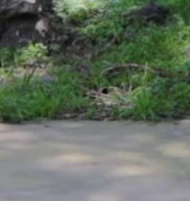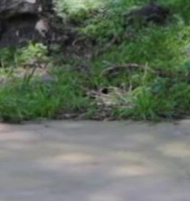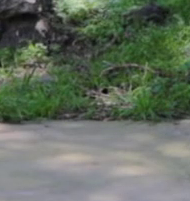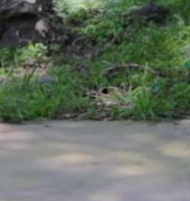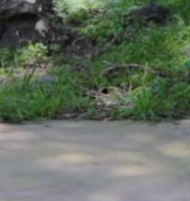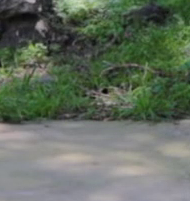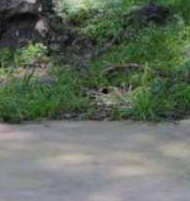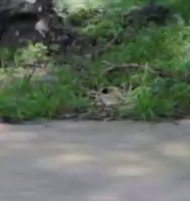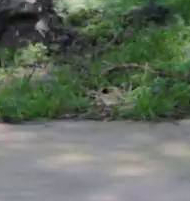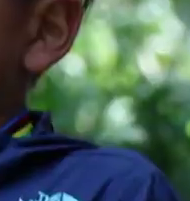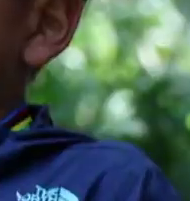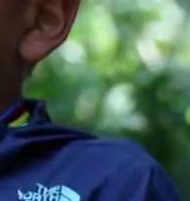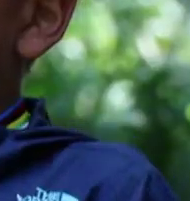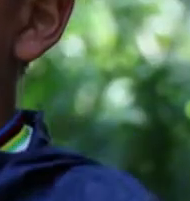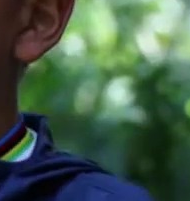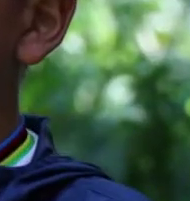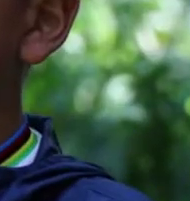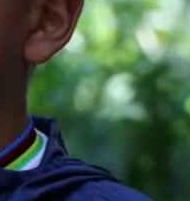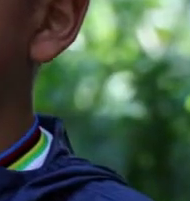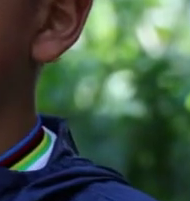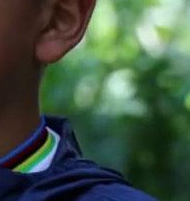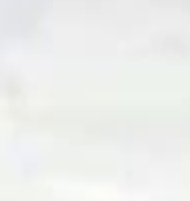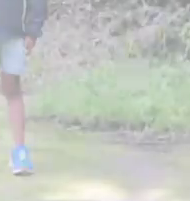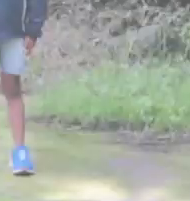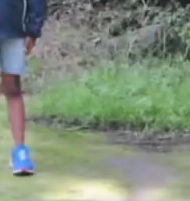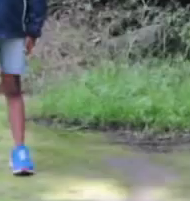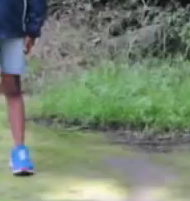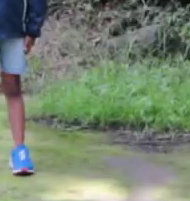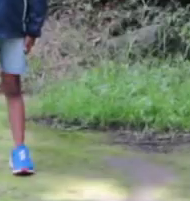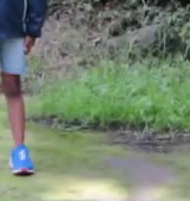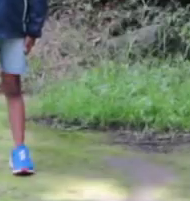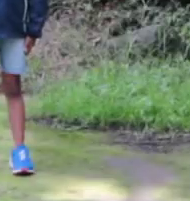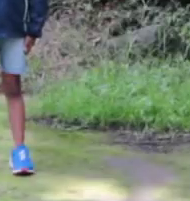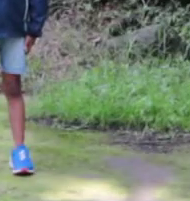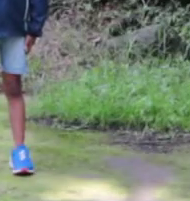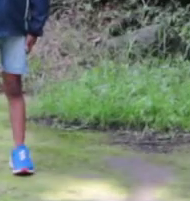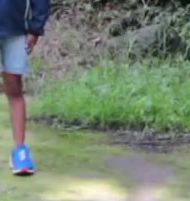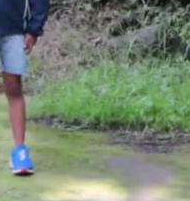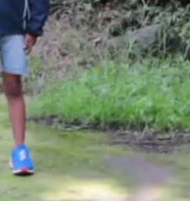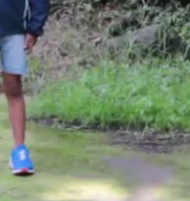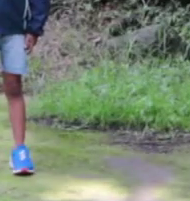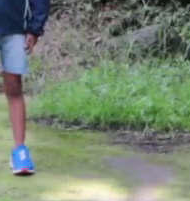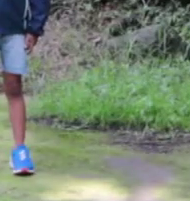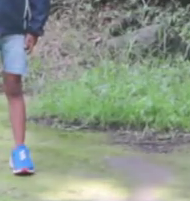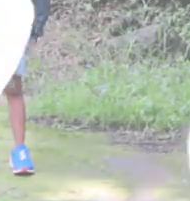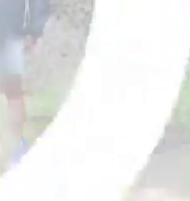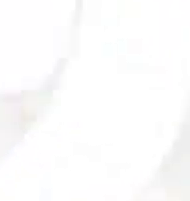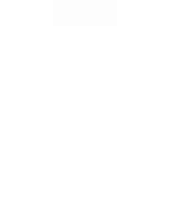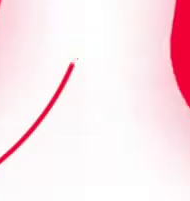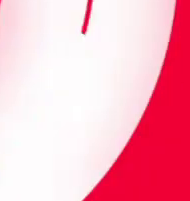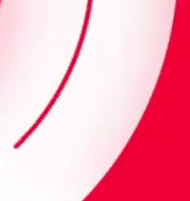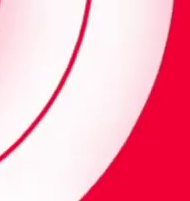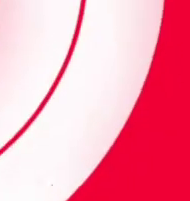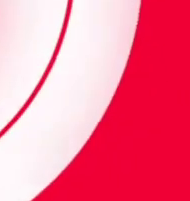respiramos, respiramos. Y después de cada pausa, activa tu mente.